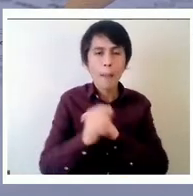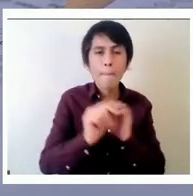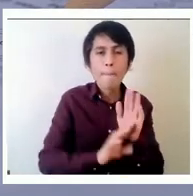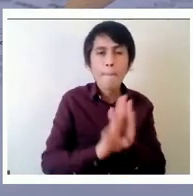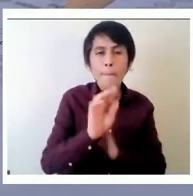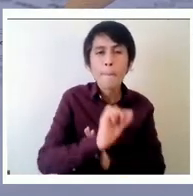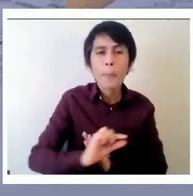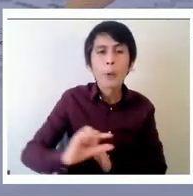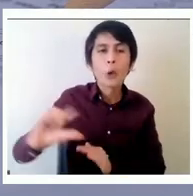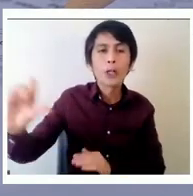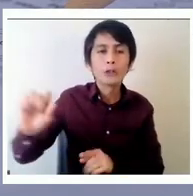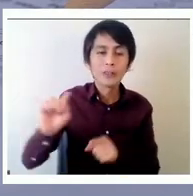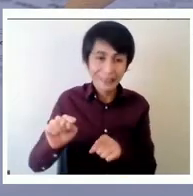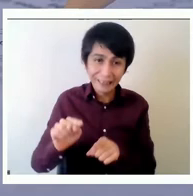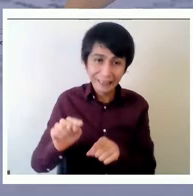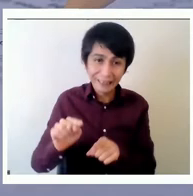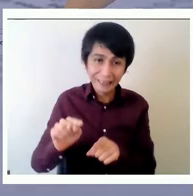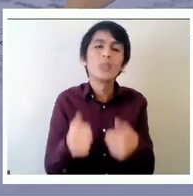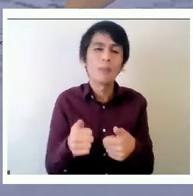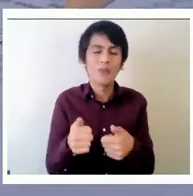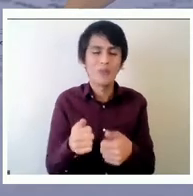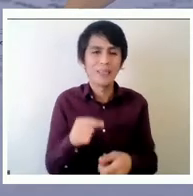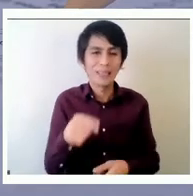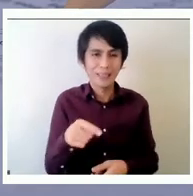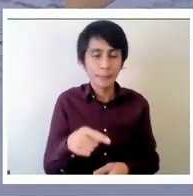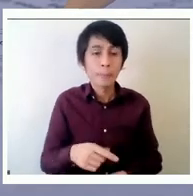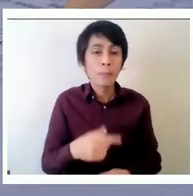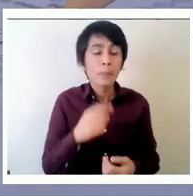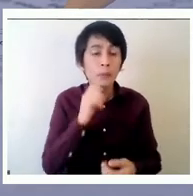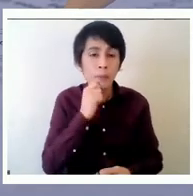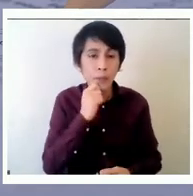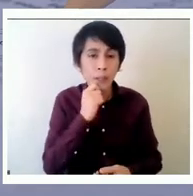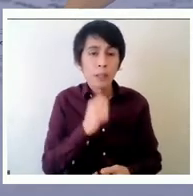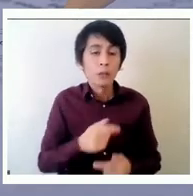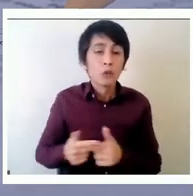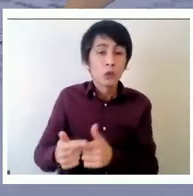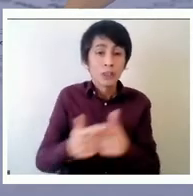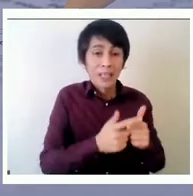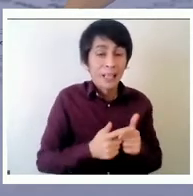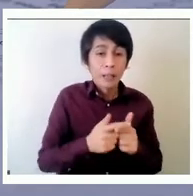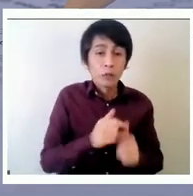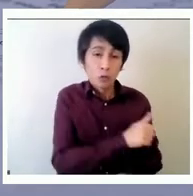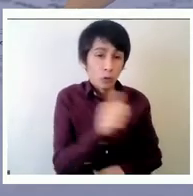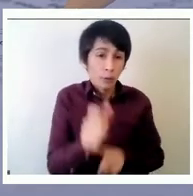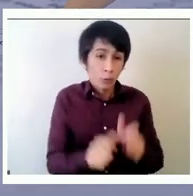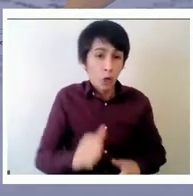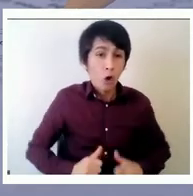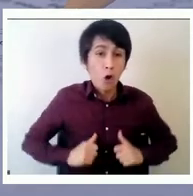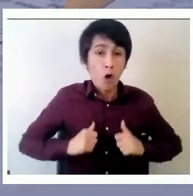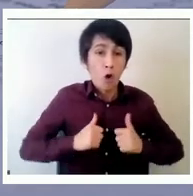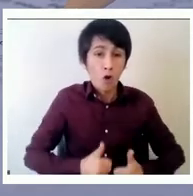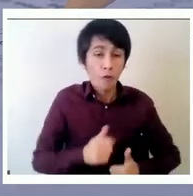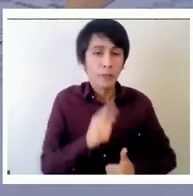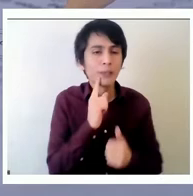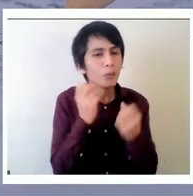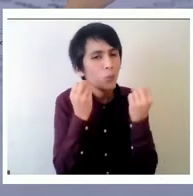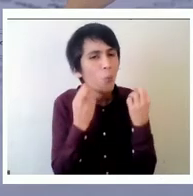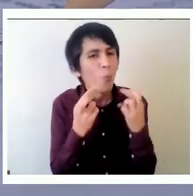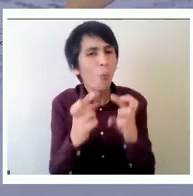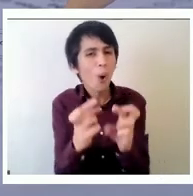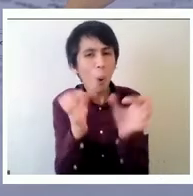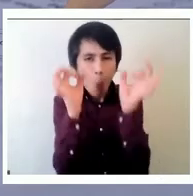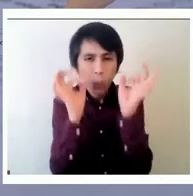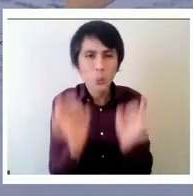correcto que cada persona joven en nuestra sociedad tenga una oportunidad justa pero esto no es posible si se